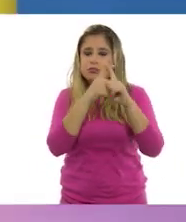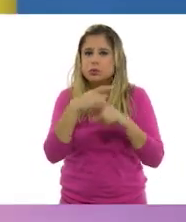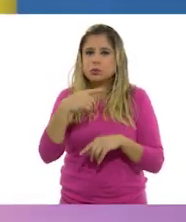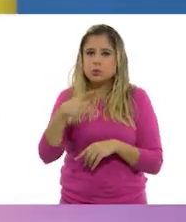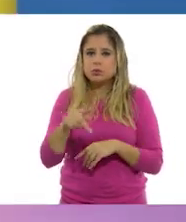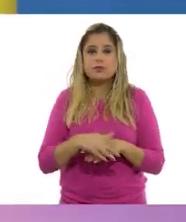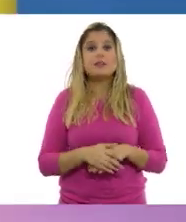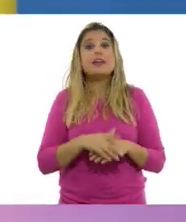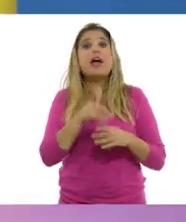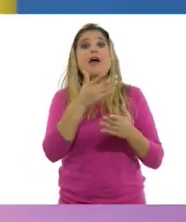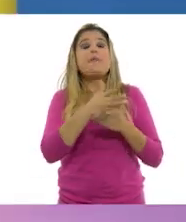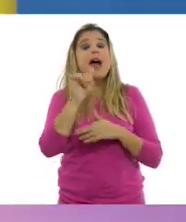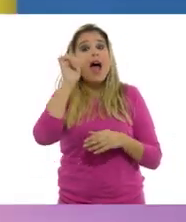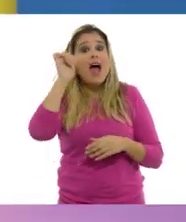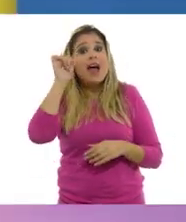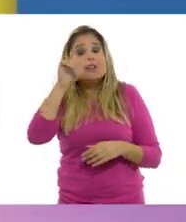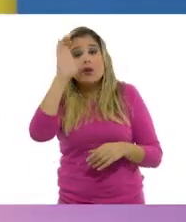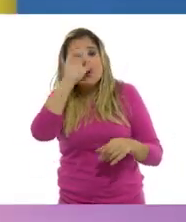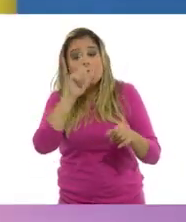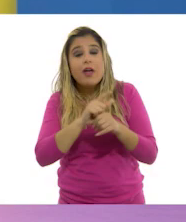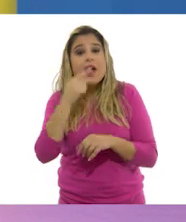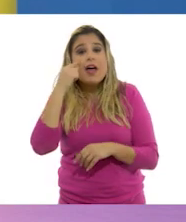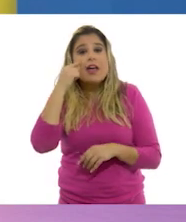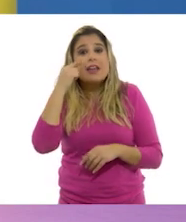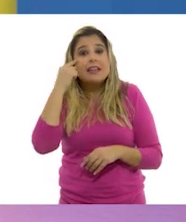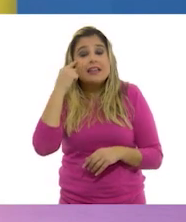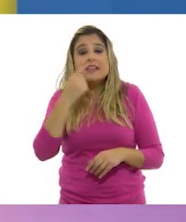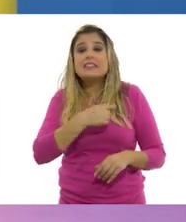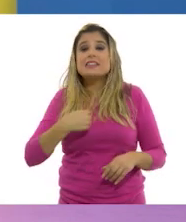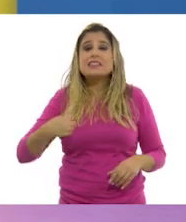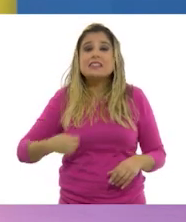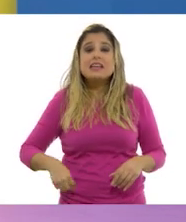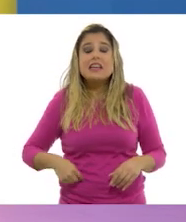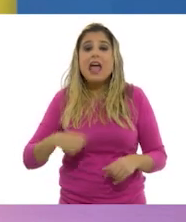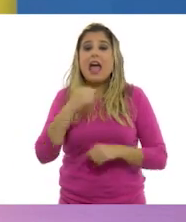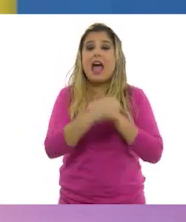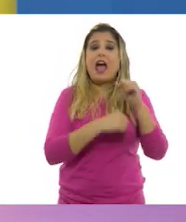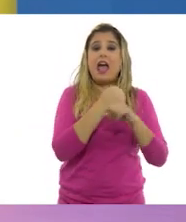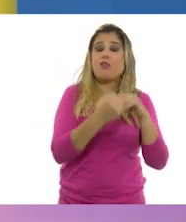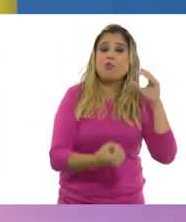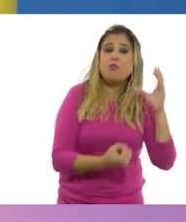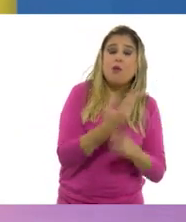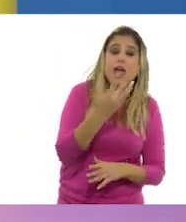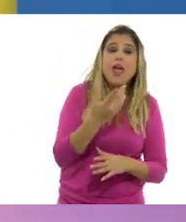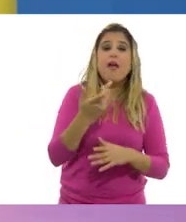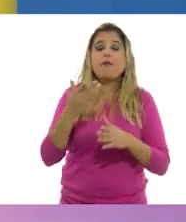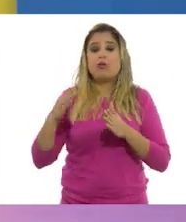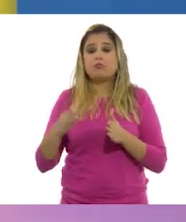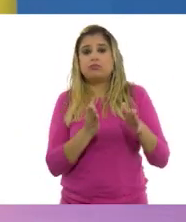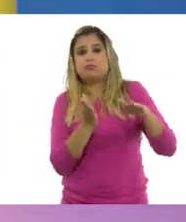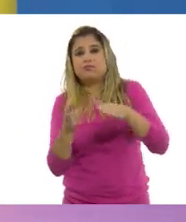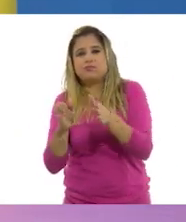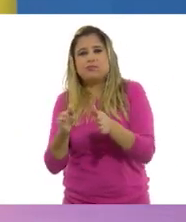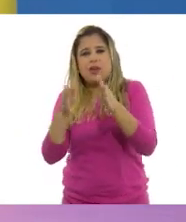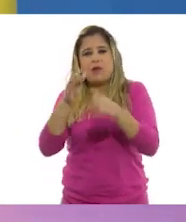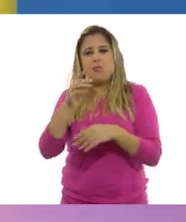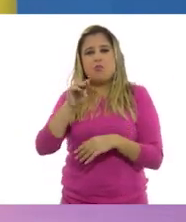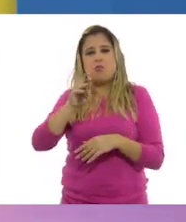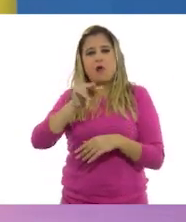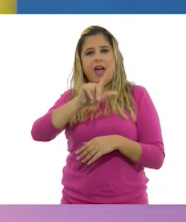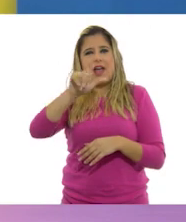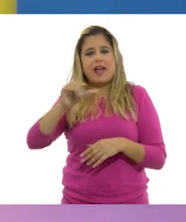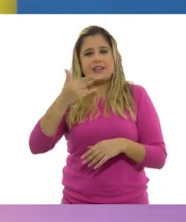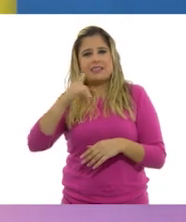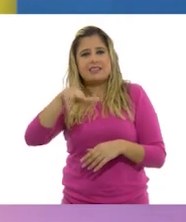Y en Asia conocimos la cultura china, que el Año Nuevo, la Gran Muralla China y de la